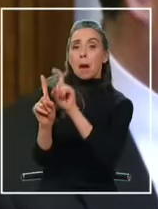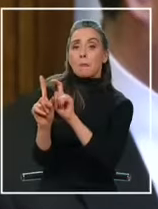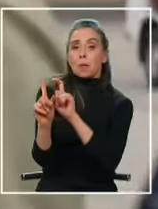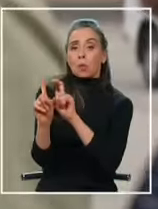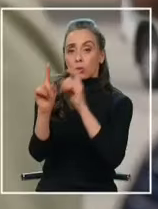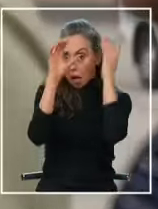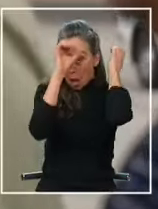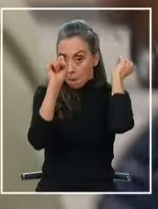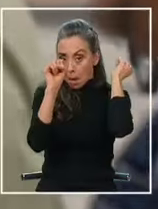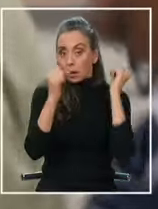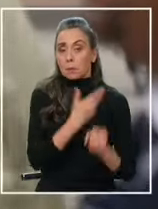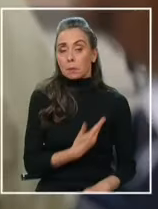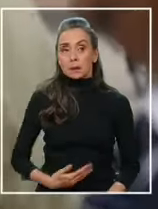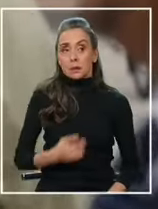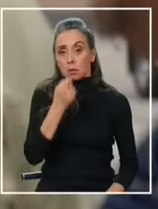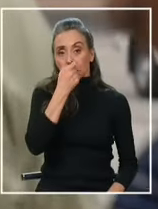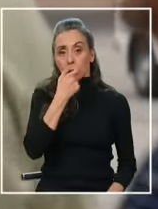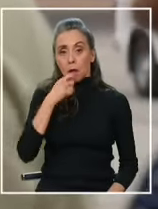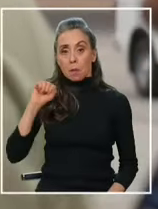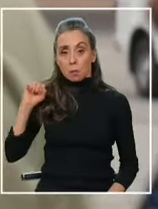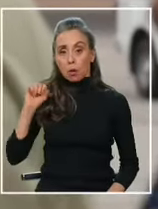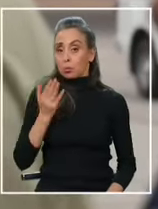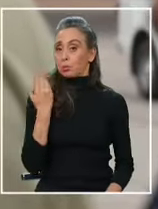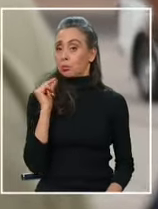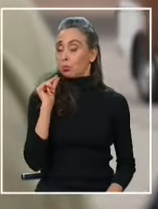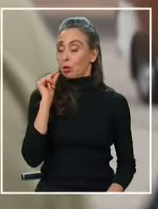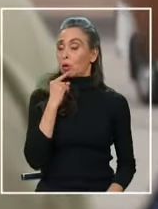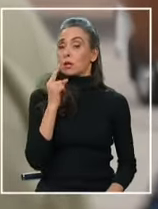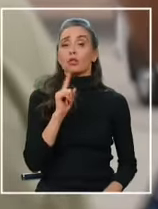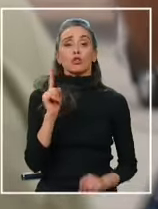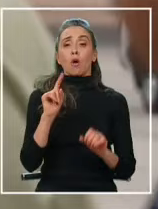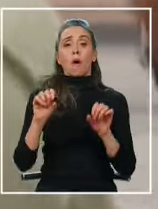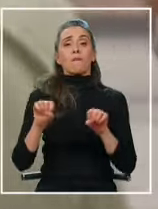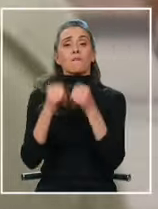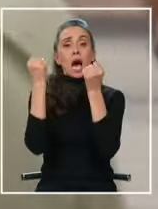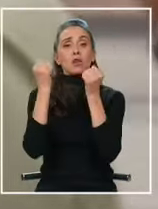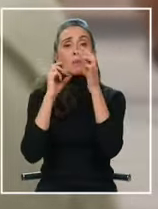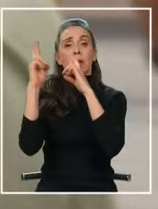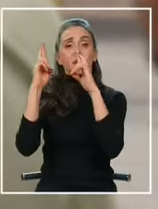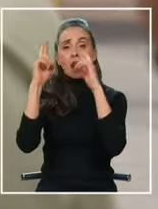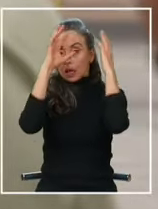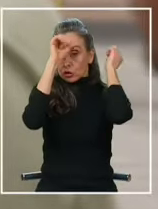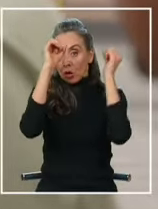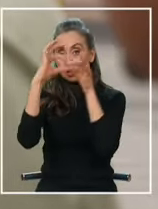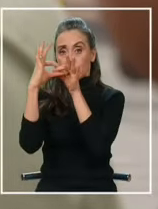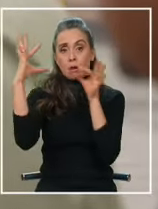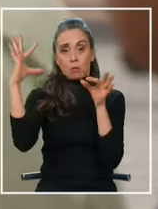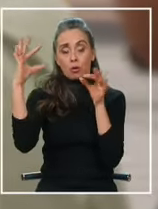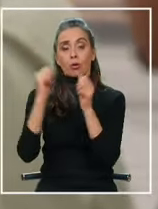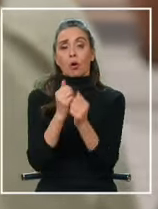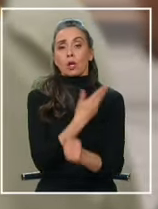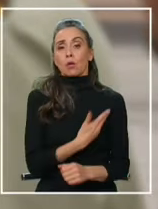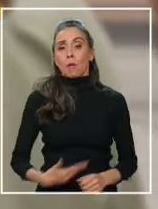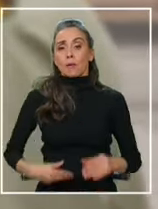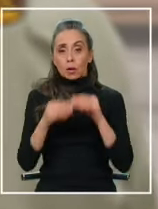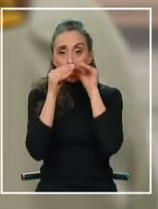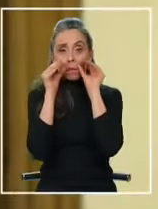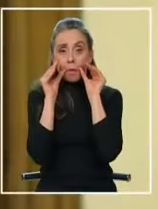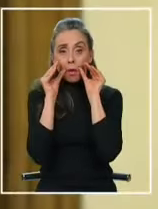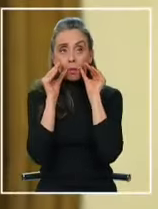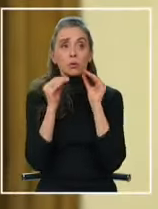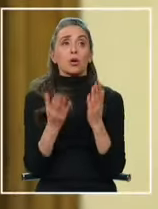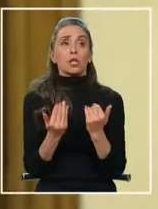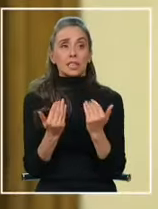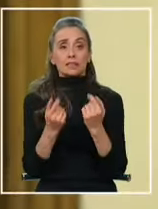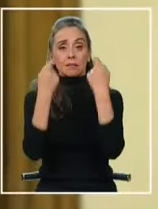embajador El presidente Boric descartó hace unos días romper relaciones diplomáticas con el gobierno de Maduro Aquí se